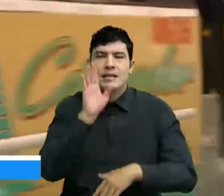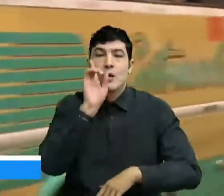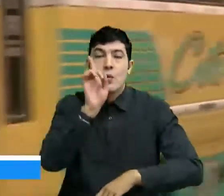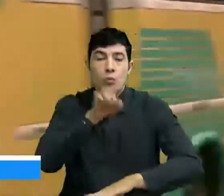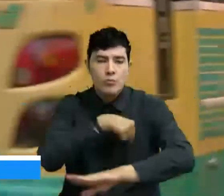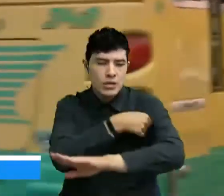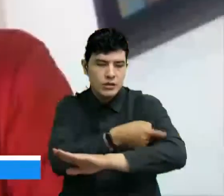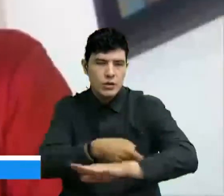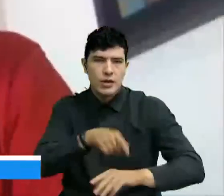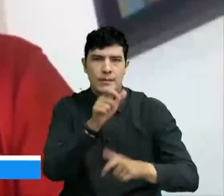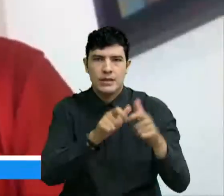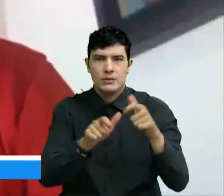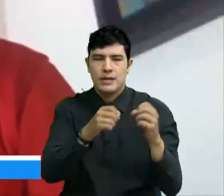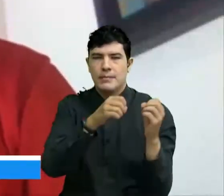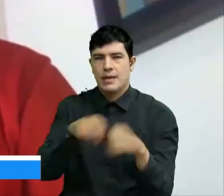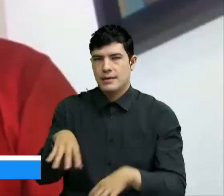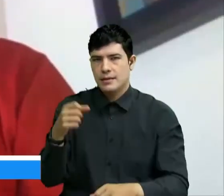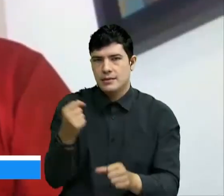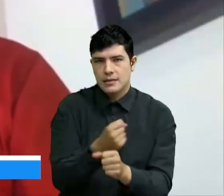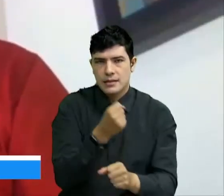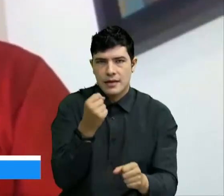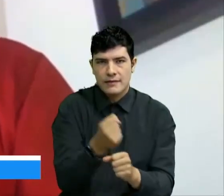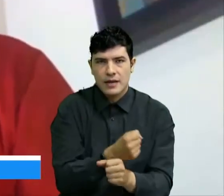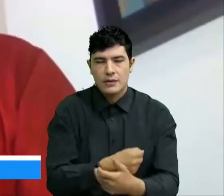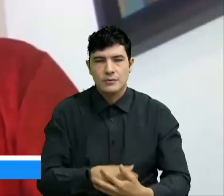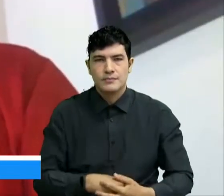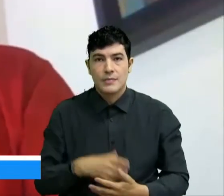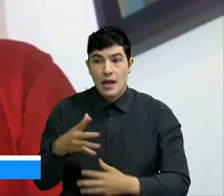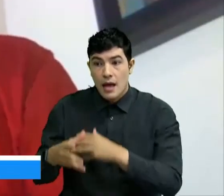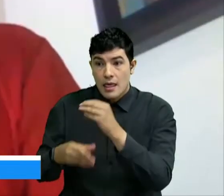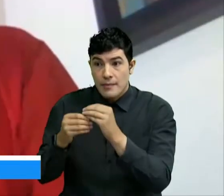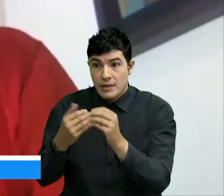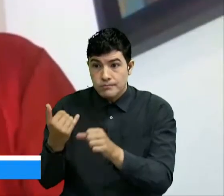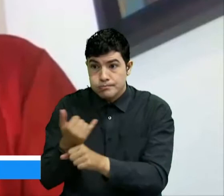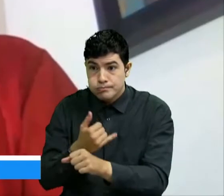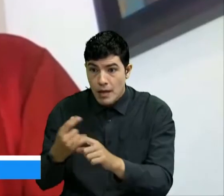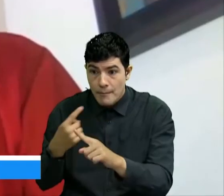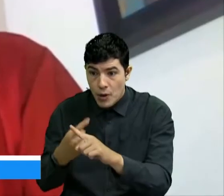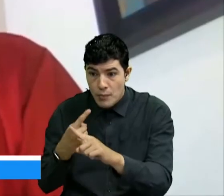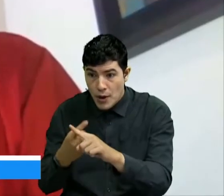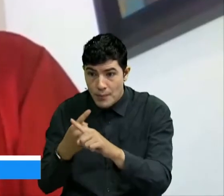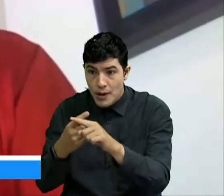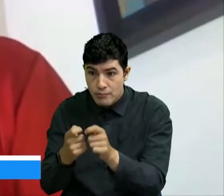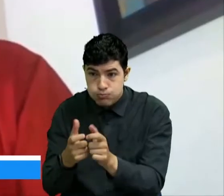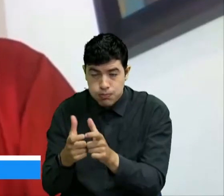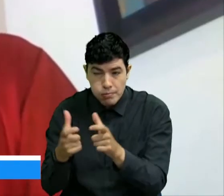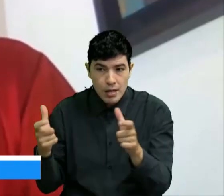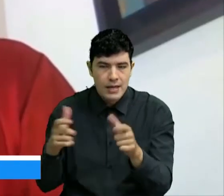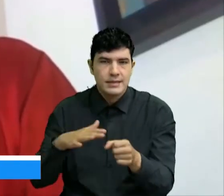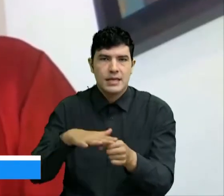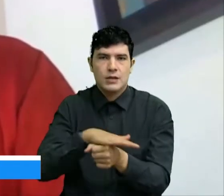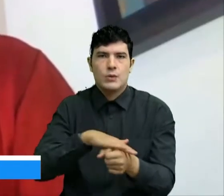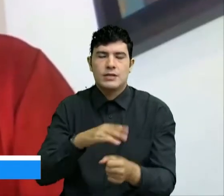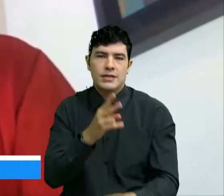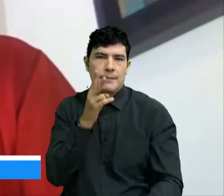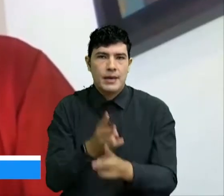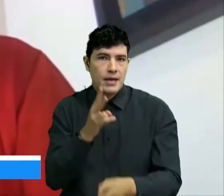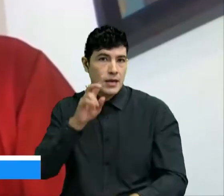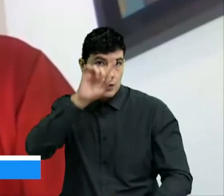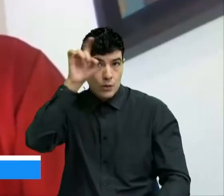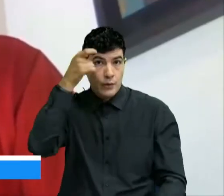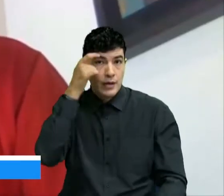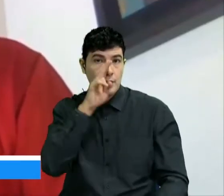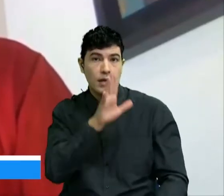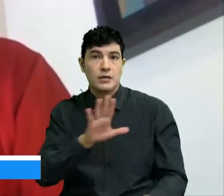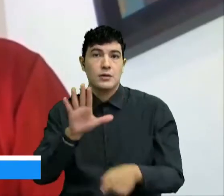empleos. Y en la medida en que los casos se multipliquen, situación se vuelve más peligrosa porque en un momento el gobierno nacional puede